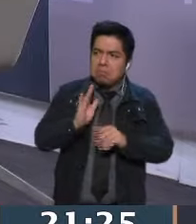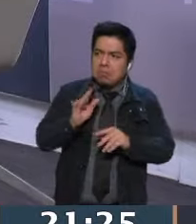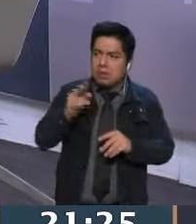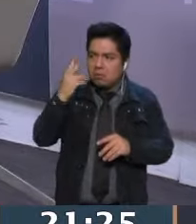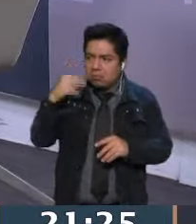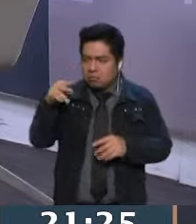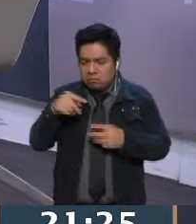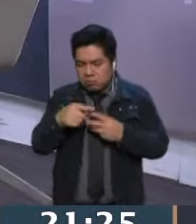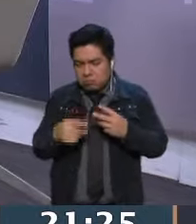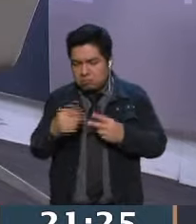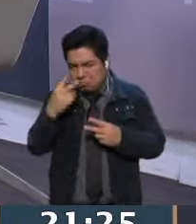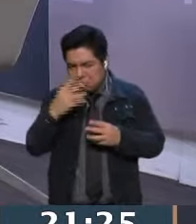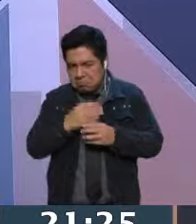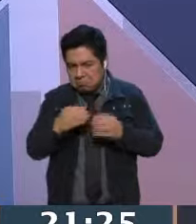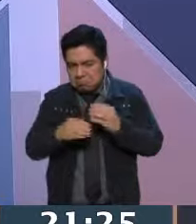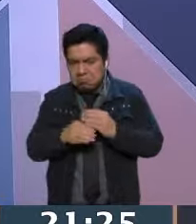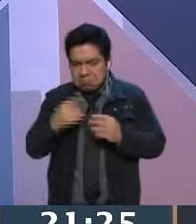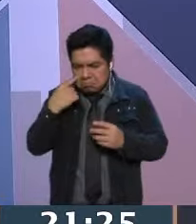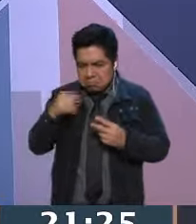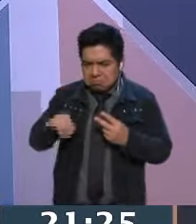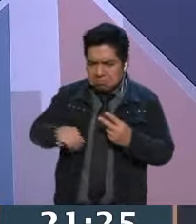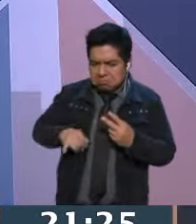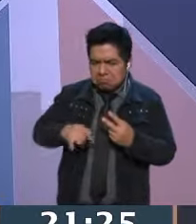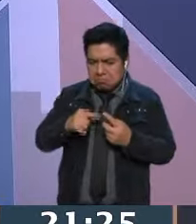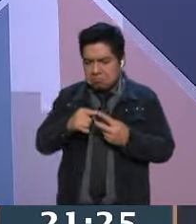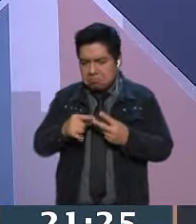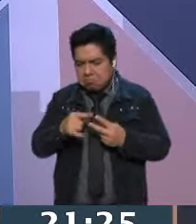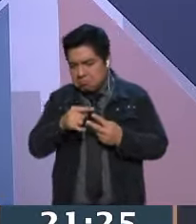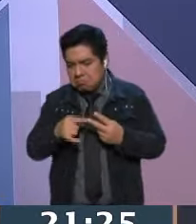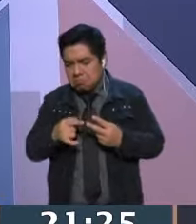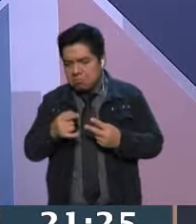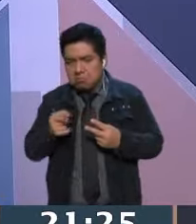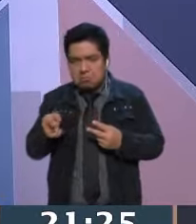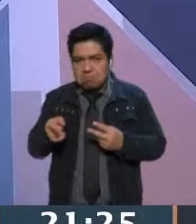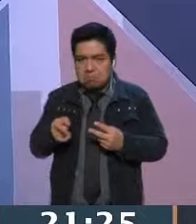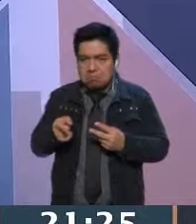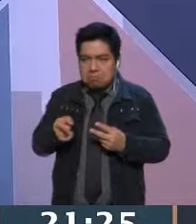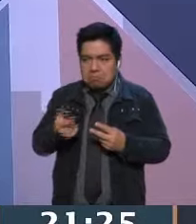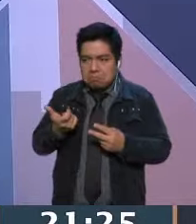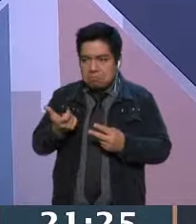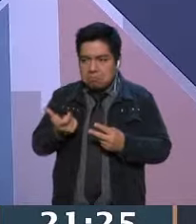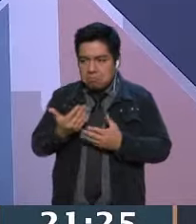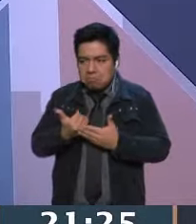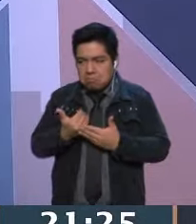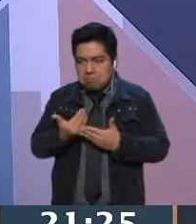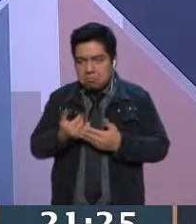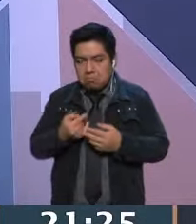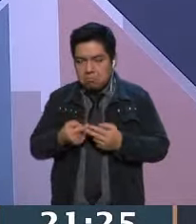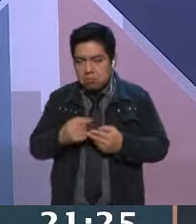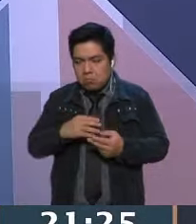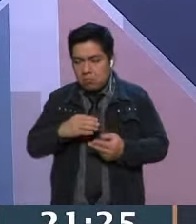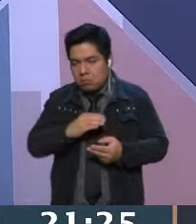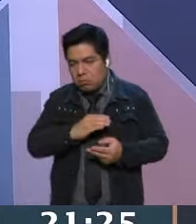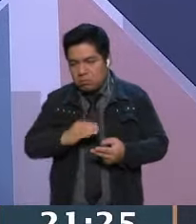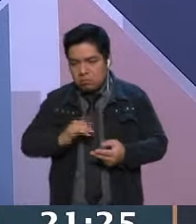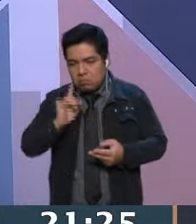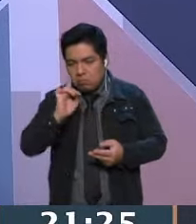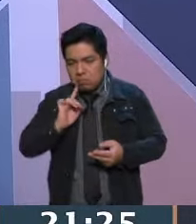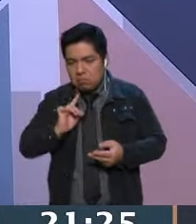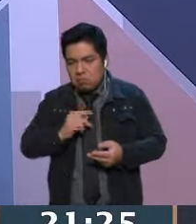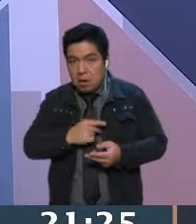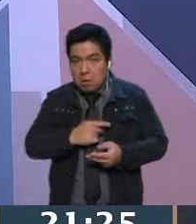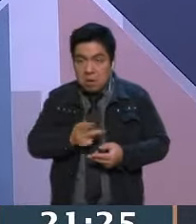mí me llaman la atención, Braulio. No se le ha pasado diciendo que no tiene dinero. No se le ha pasado diciendo, soy la candidata de casi de